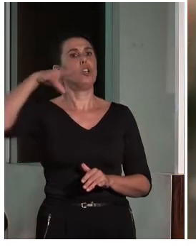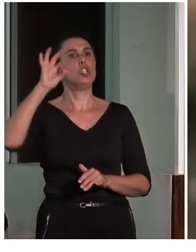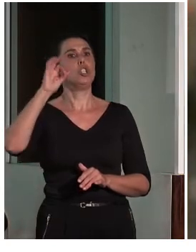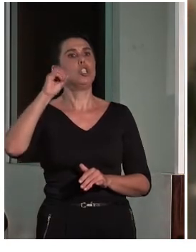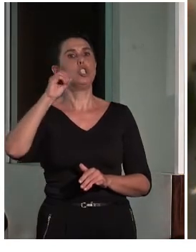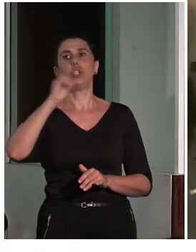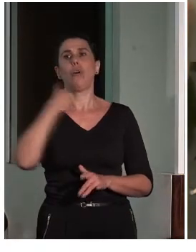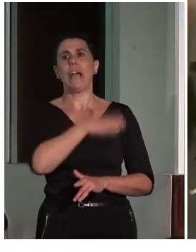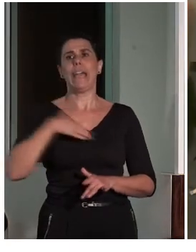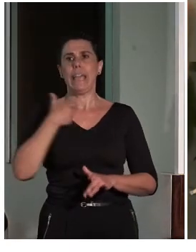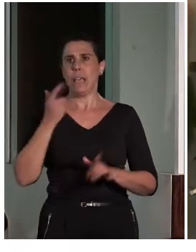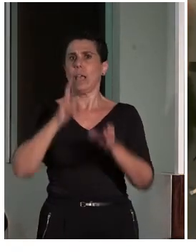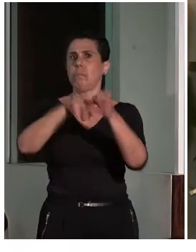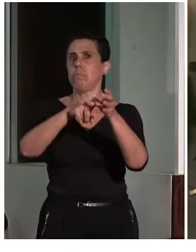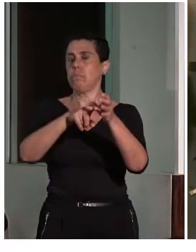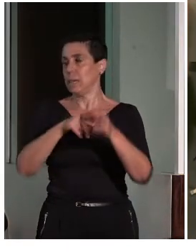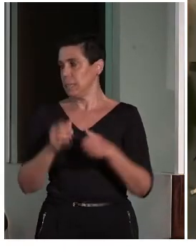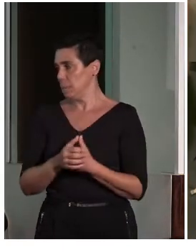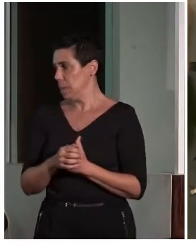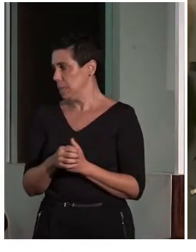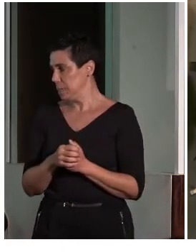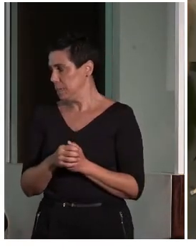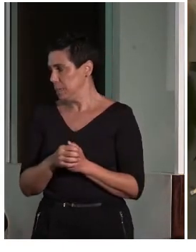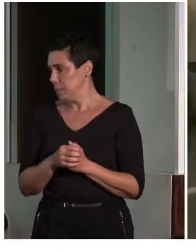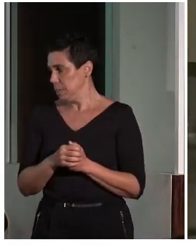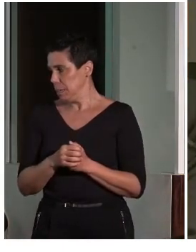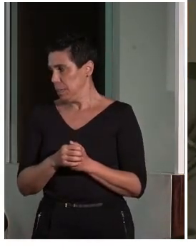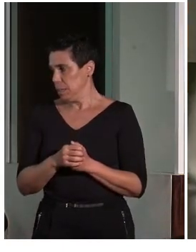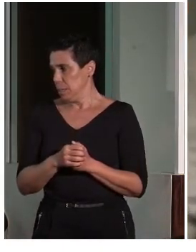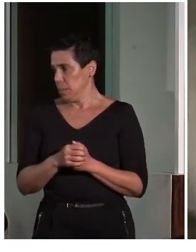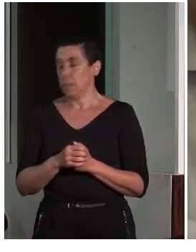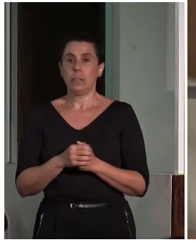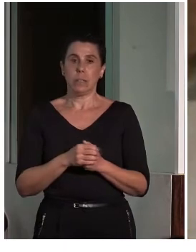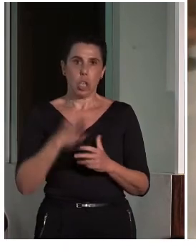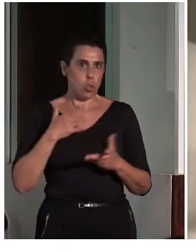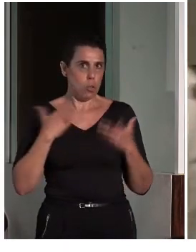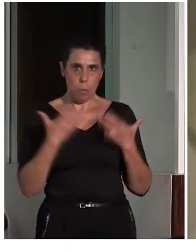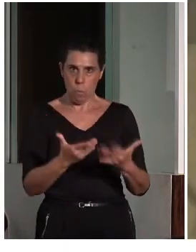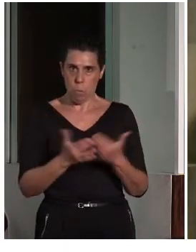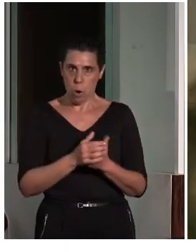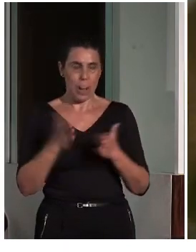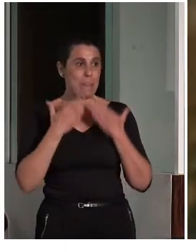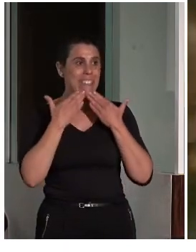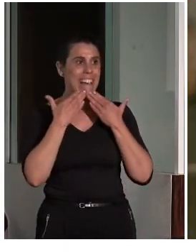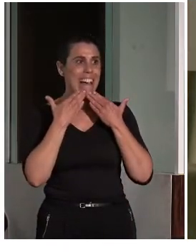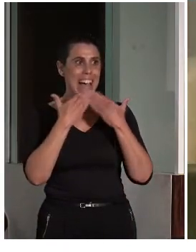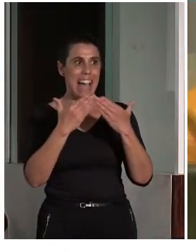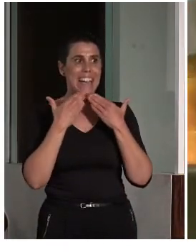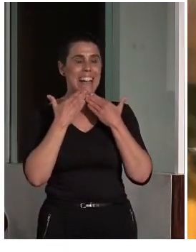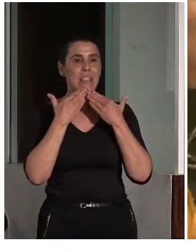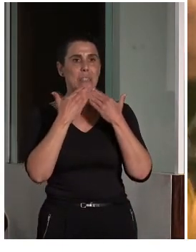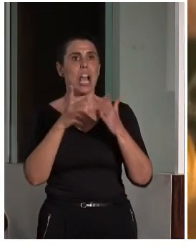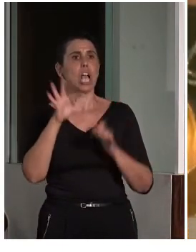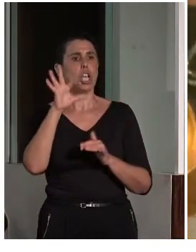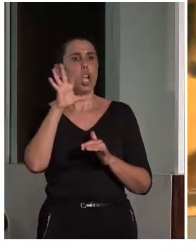intervenir un momento, y ya pasábamos a la última pregunta, ¿vale? Yo, muy rápido, bueno, agradecer a Sosé